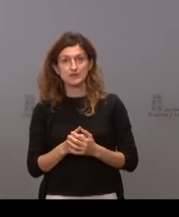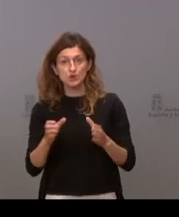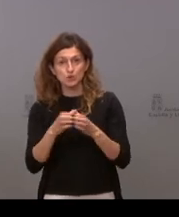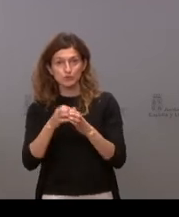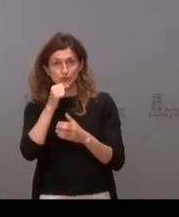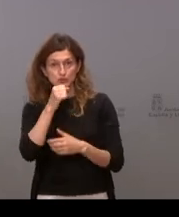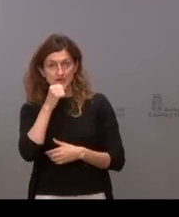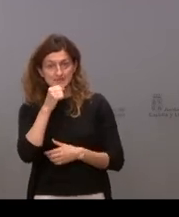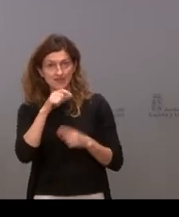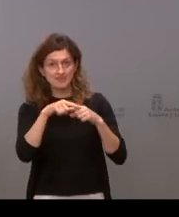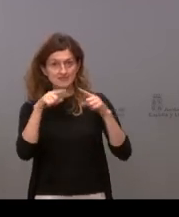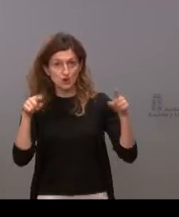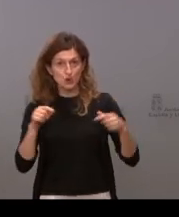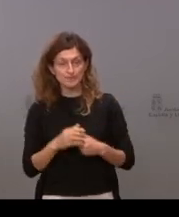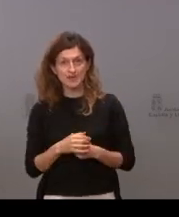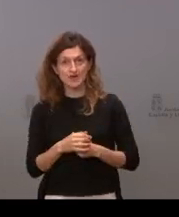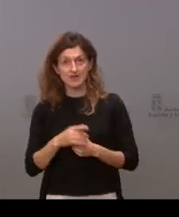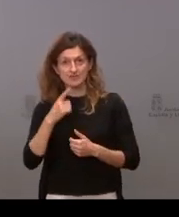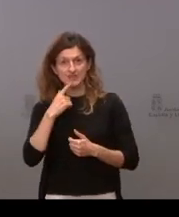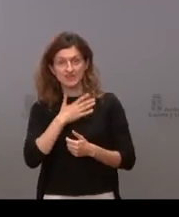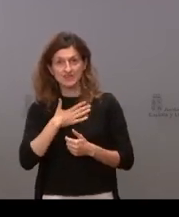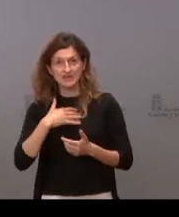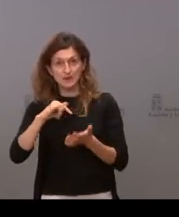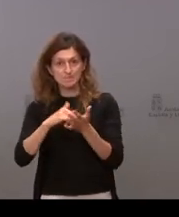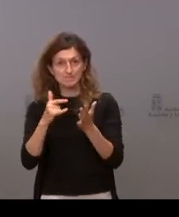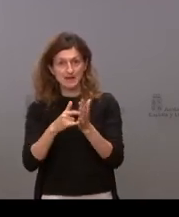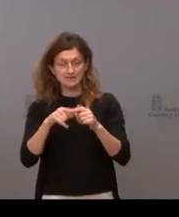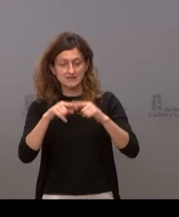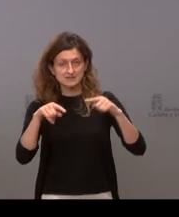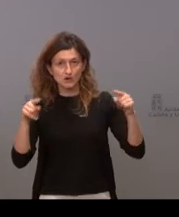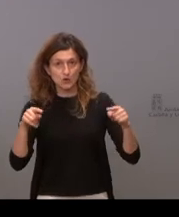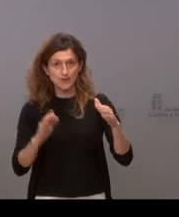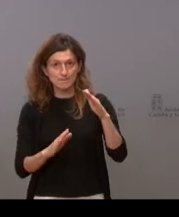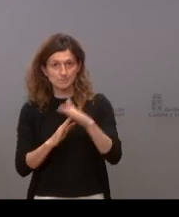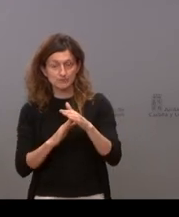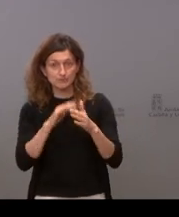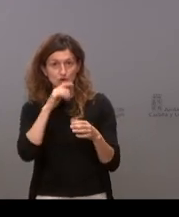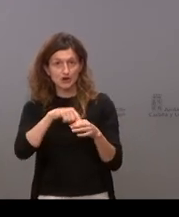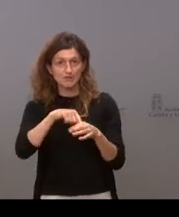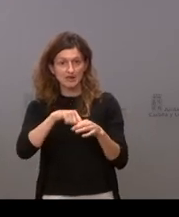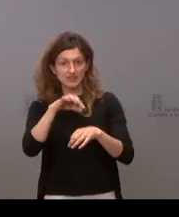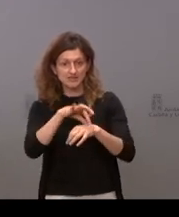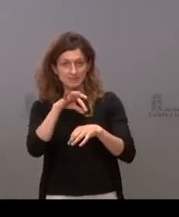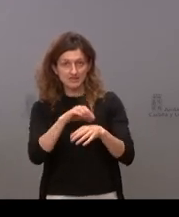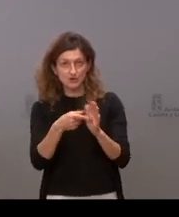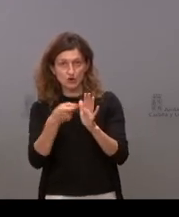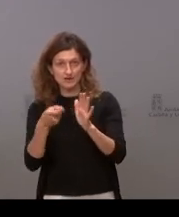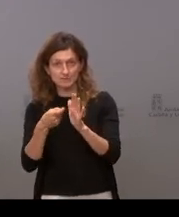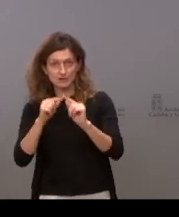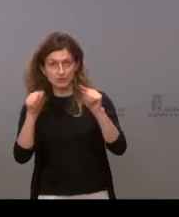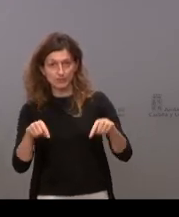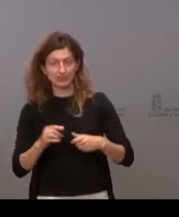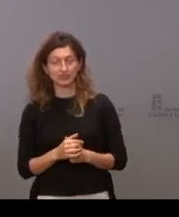socialista de segovia que exige la paralización del plan segovia que elimina plazas de médico en la provincia